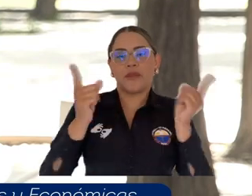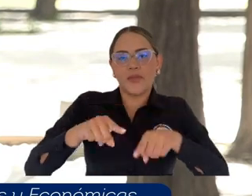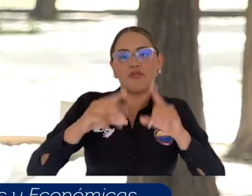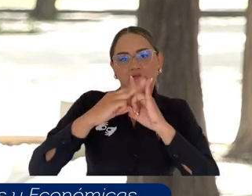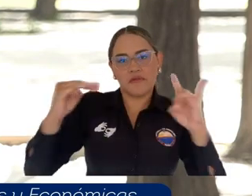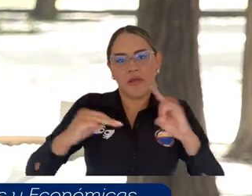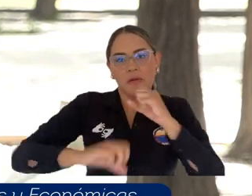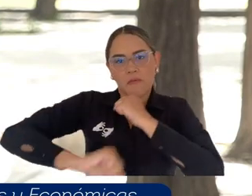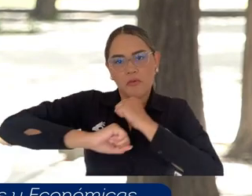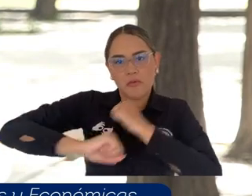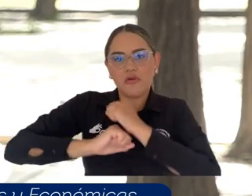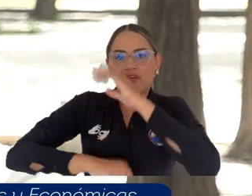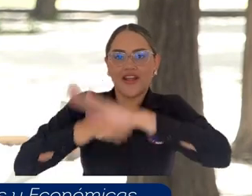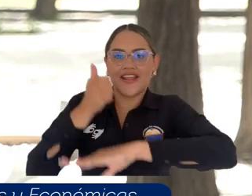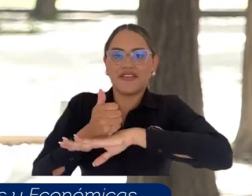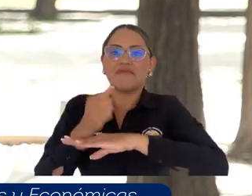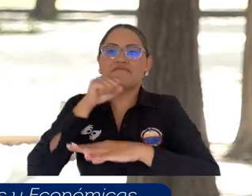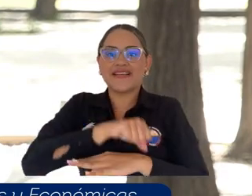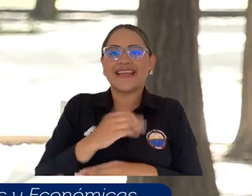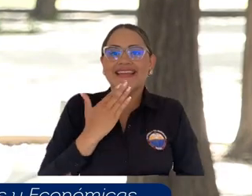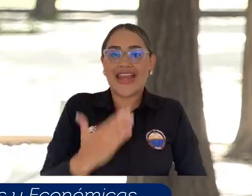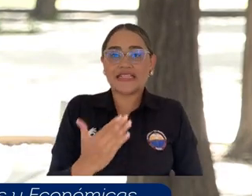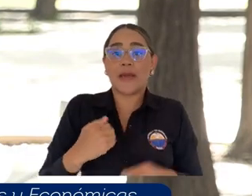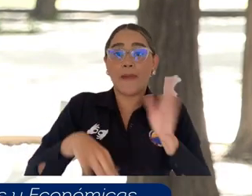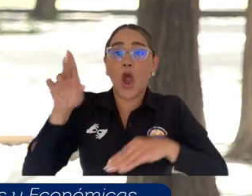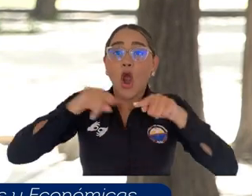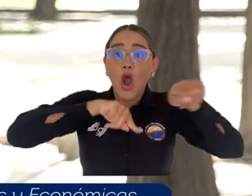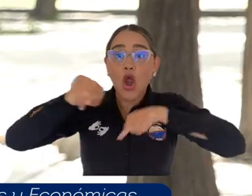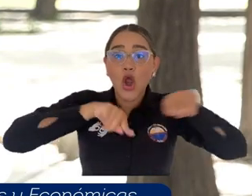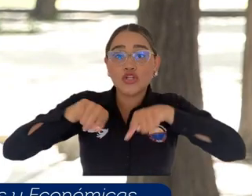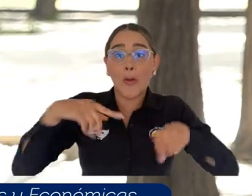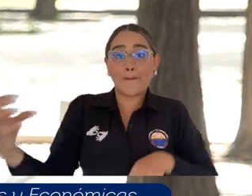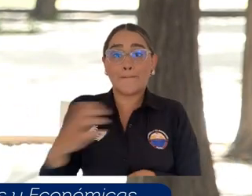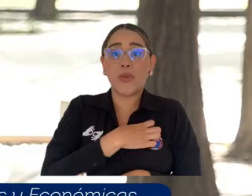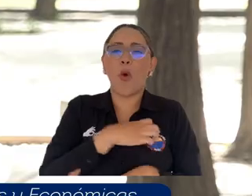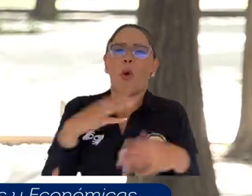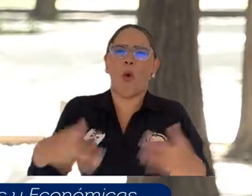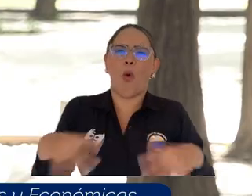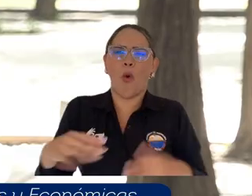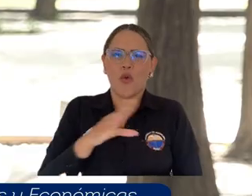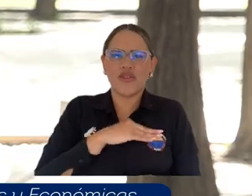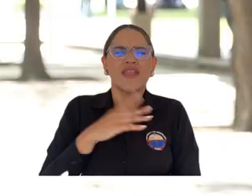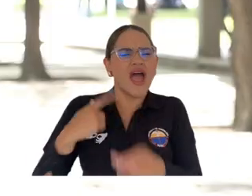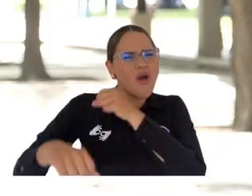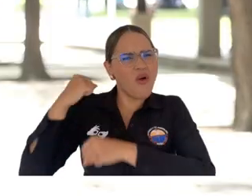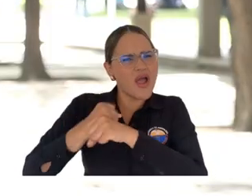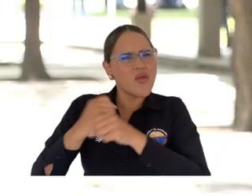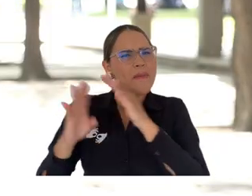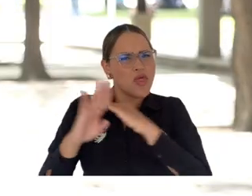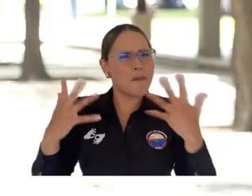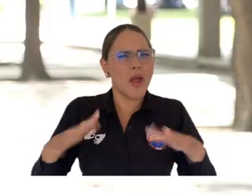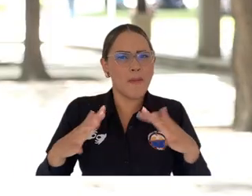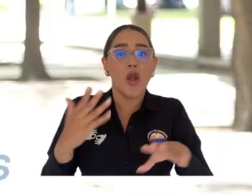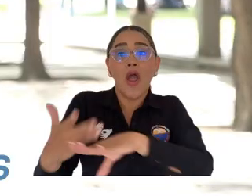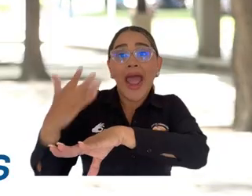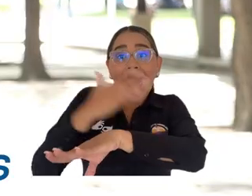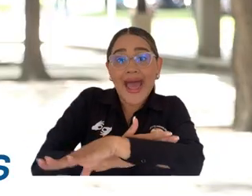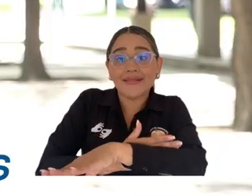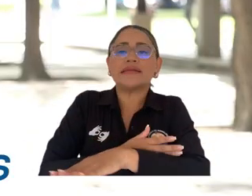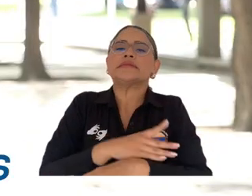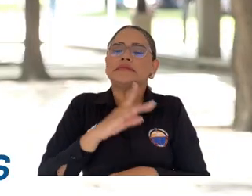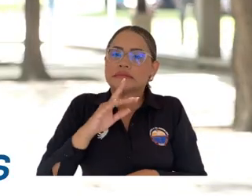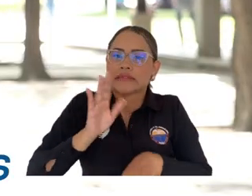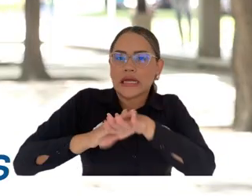Vera Salazar por este concurso de méritos que se aperturó hace aproximadamente año y medio. Se exigía desde distintos